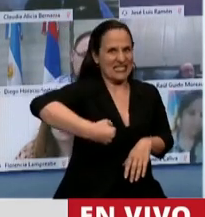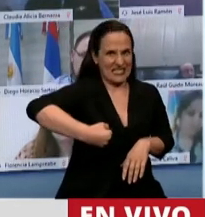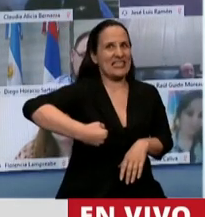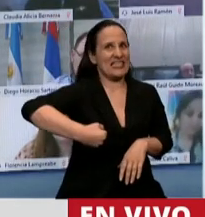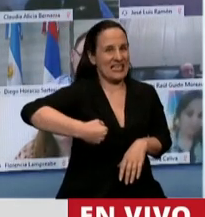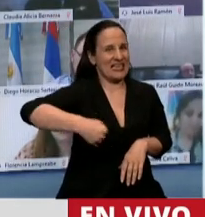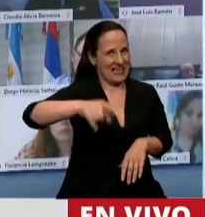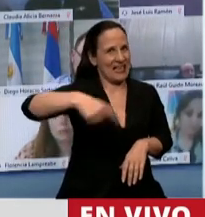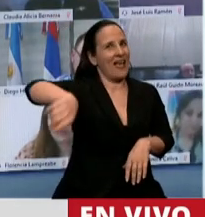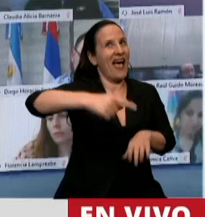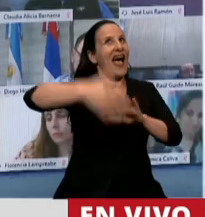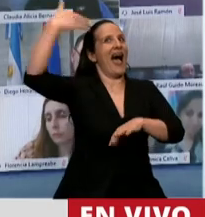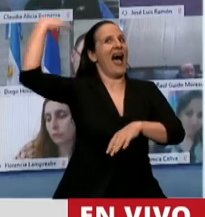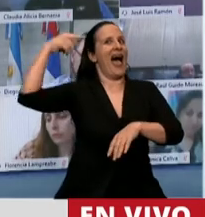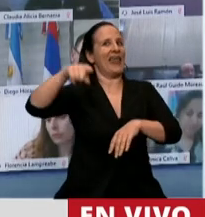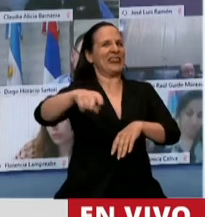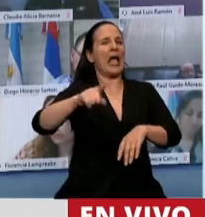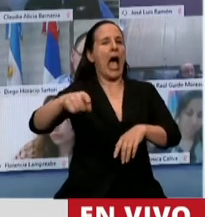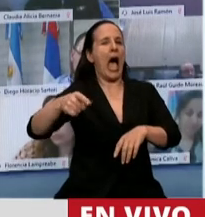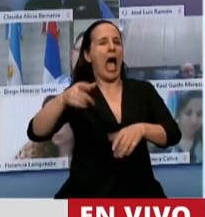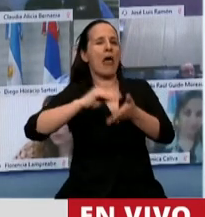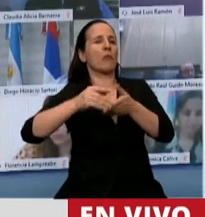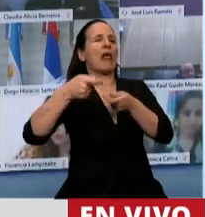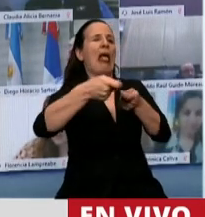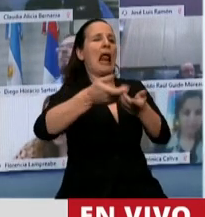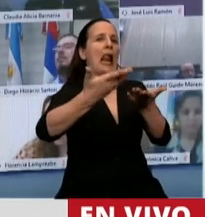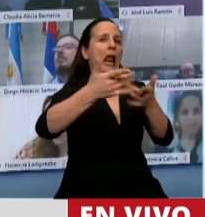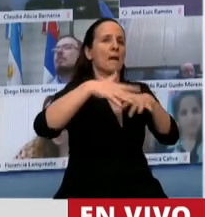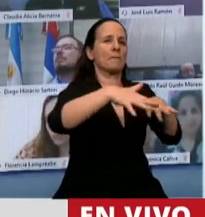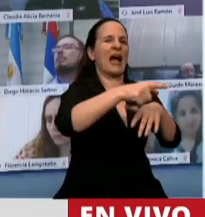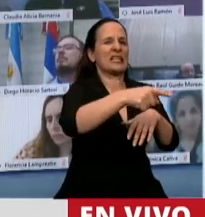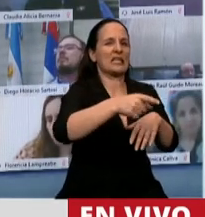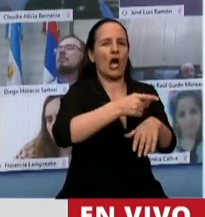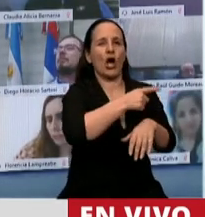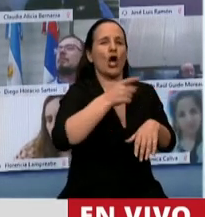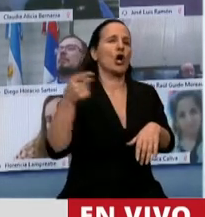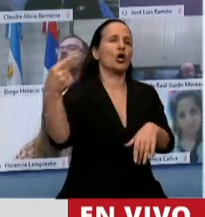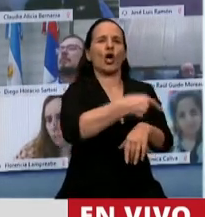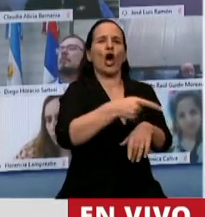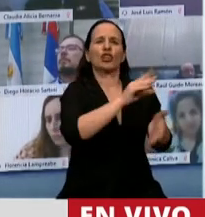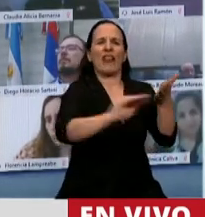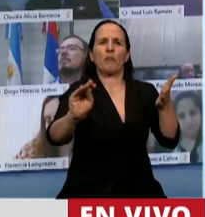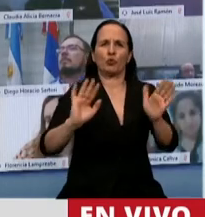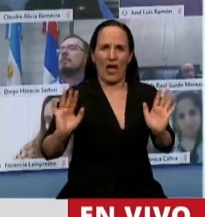oposición en otras épocas que incentivaban a las marchas en contra de los diputados.